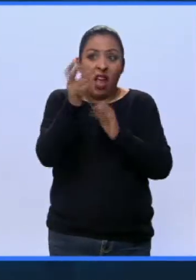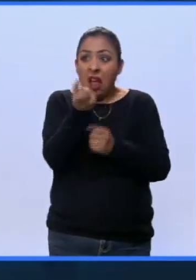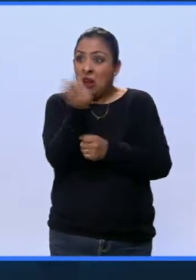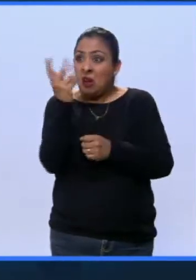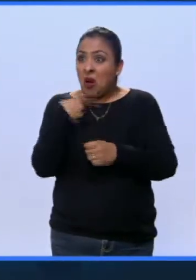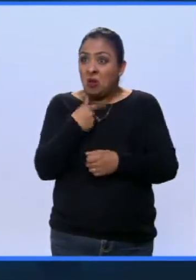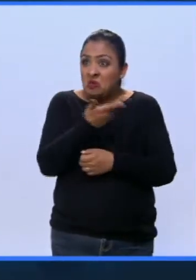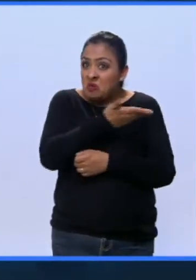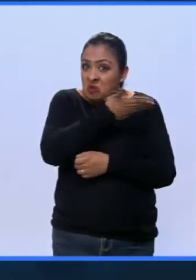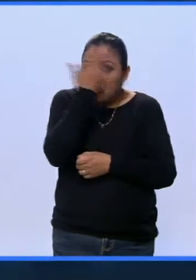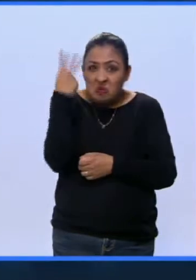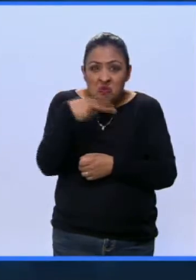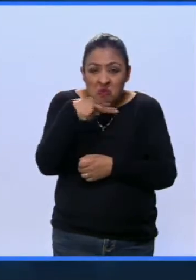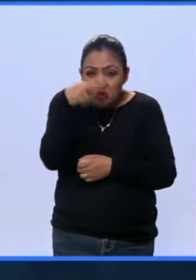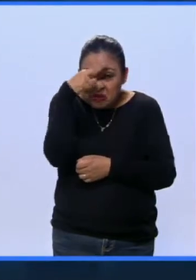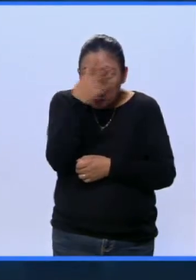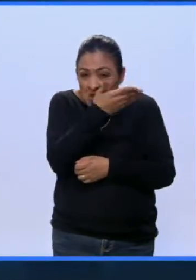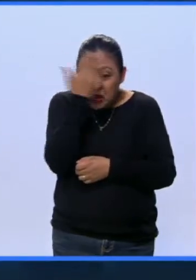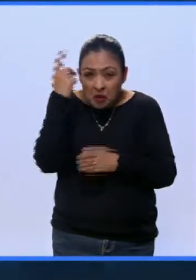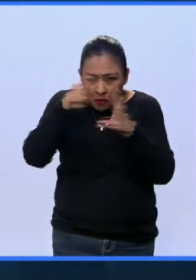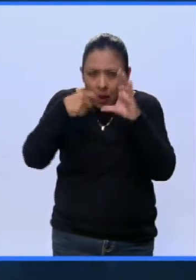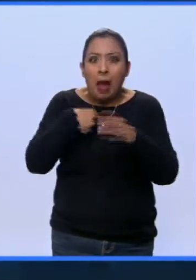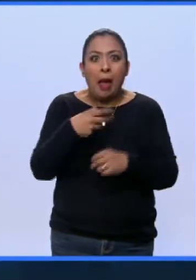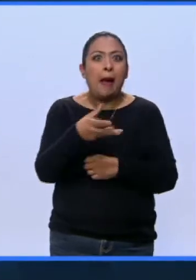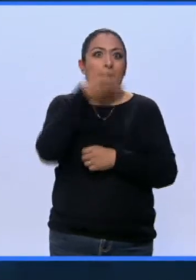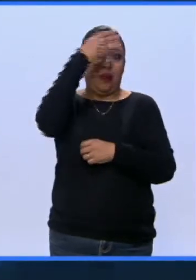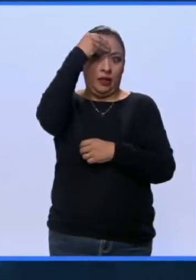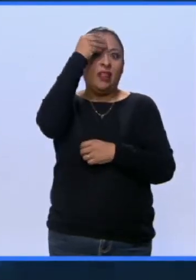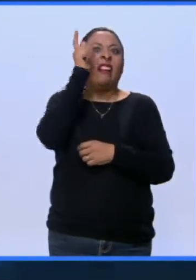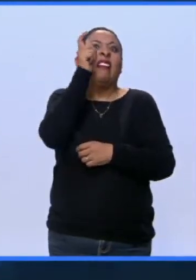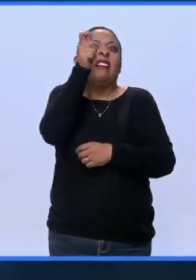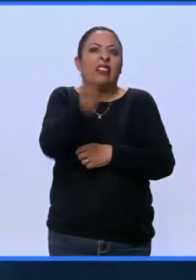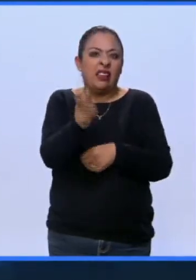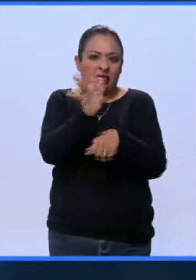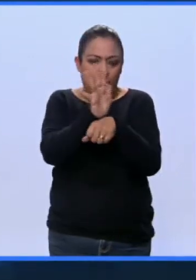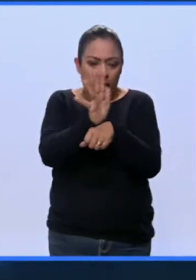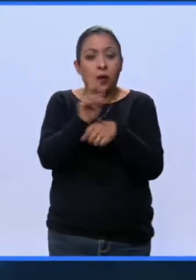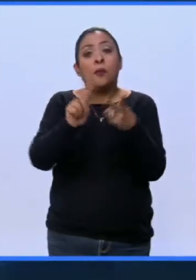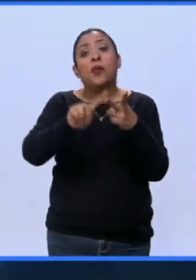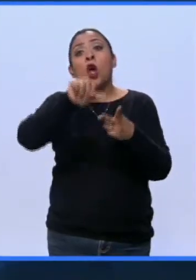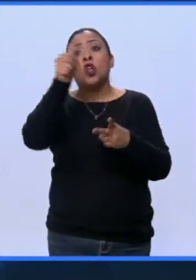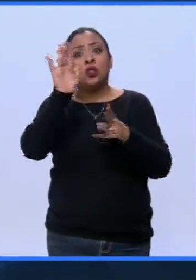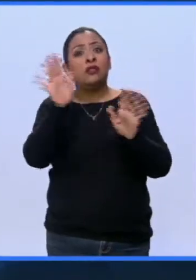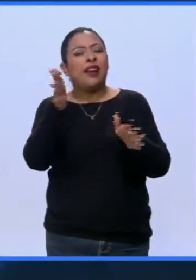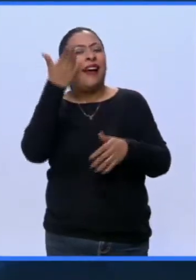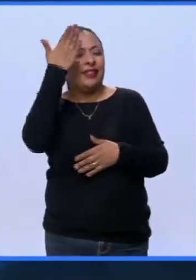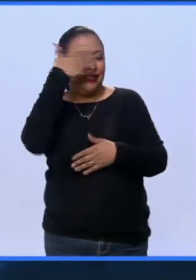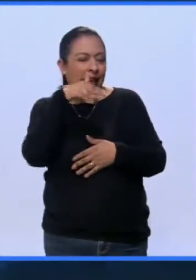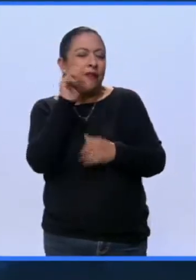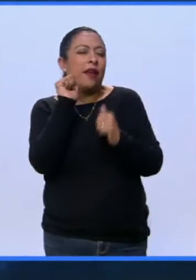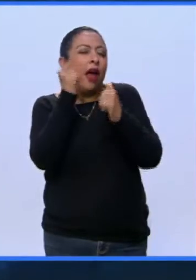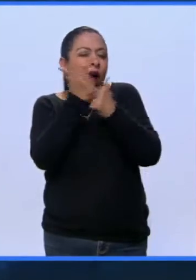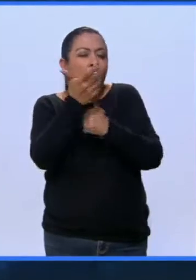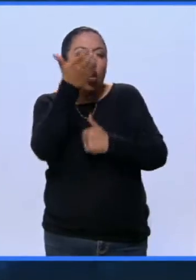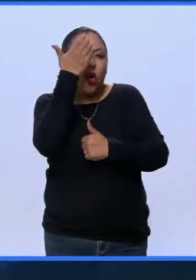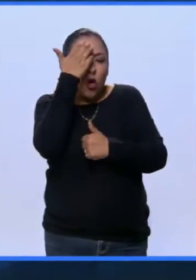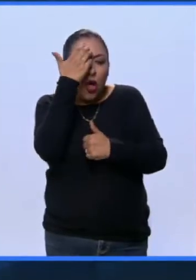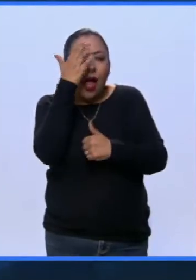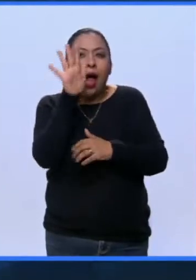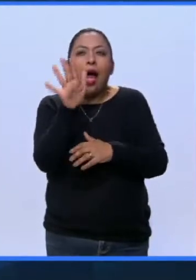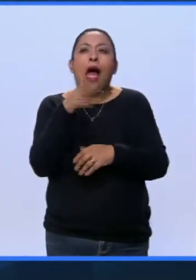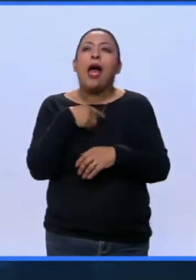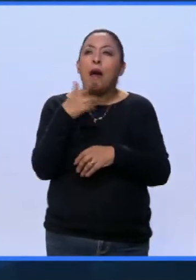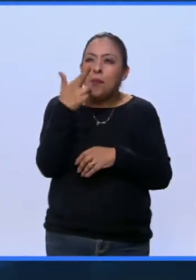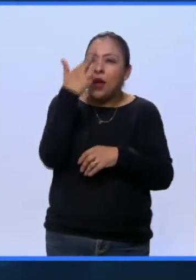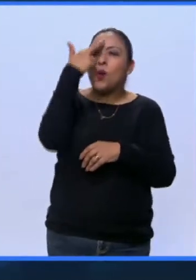y descubran este formato y este arte y los que ya saben, refresquen un poco la